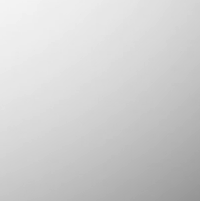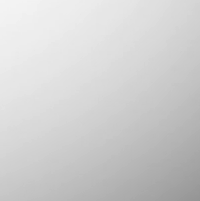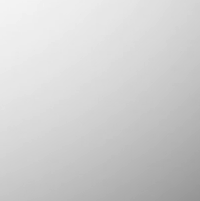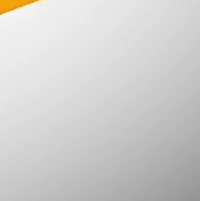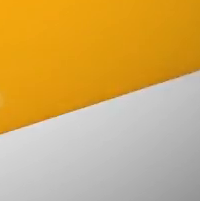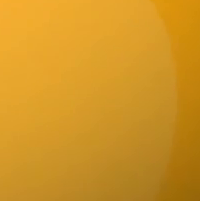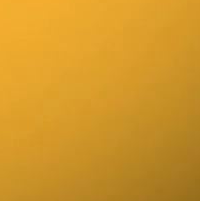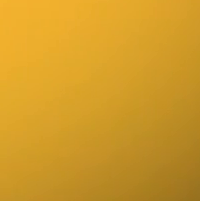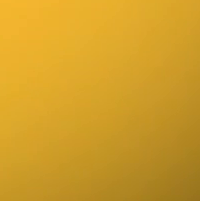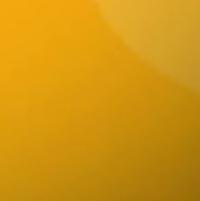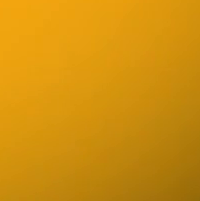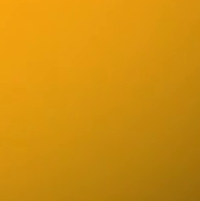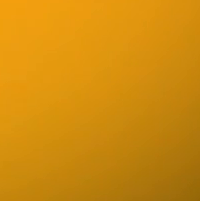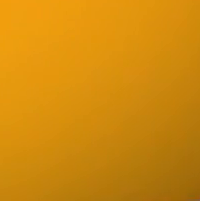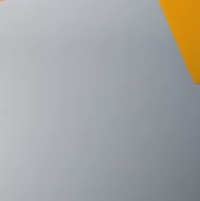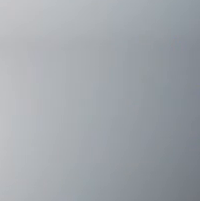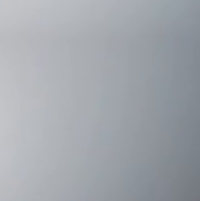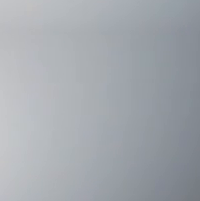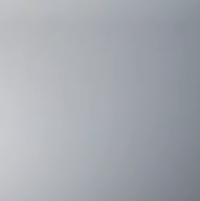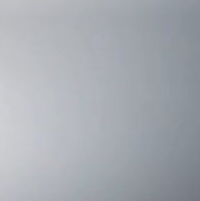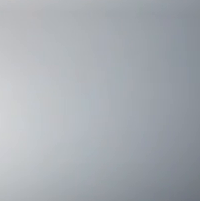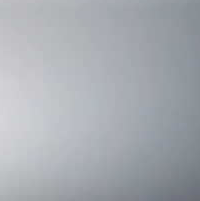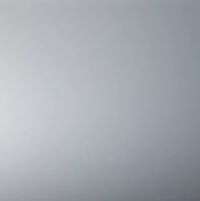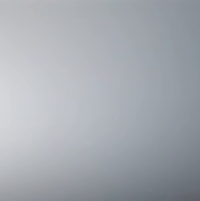¡Gracias! Thank you.